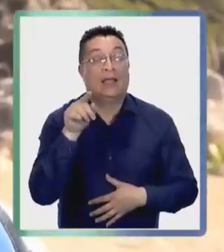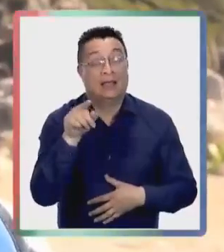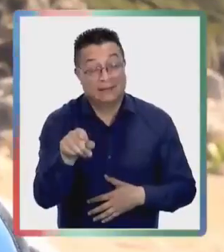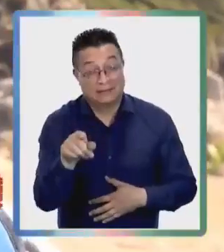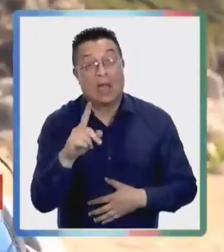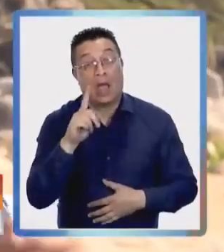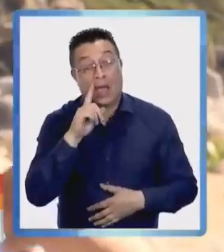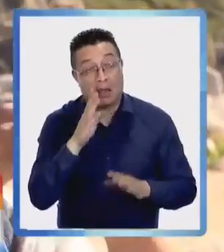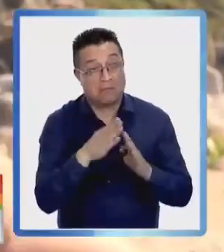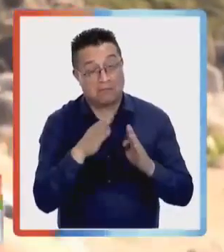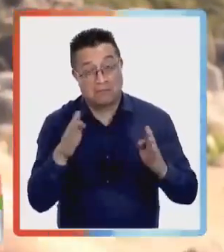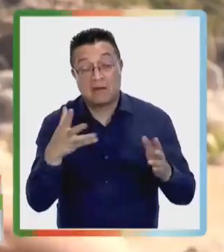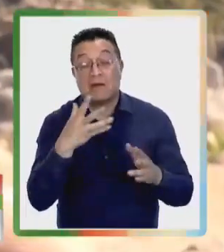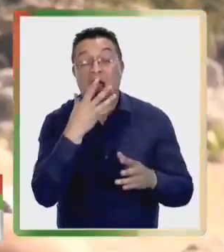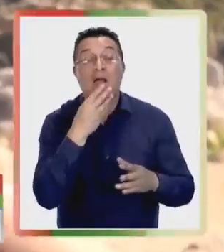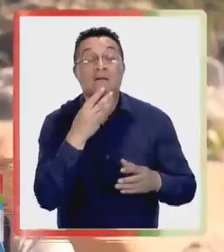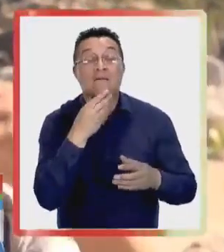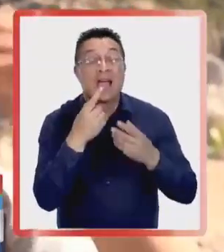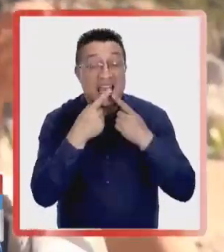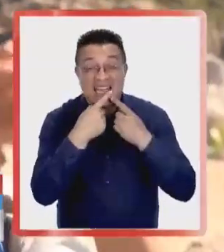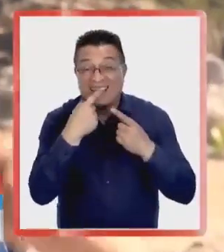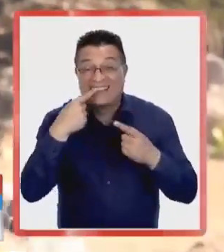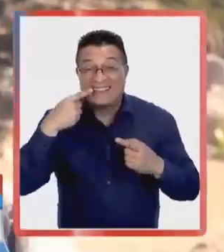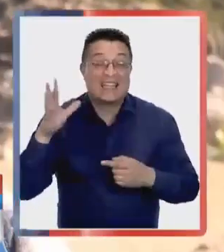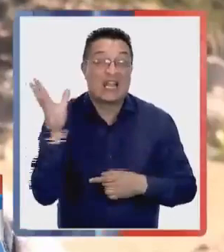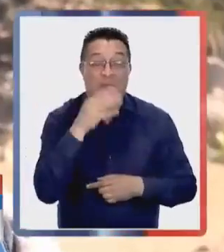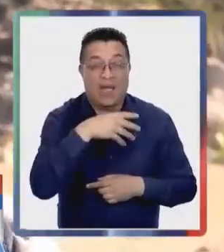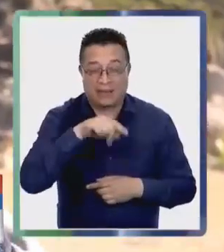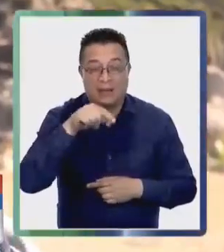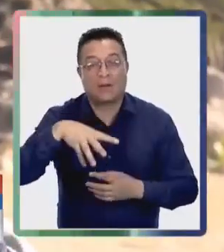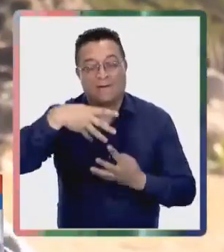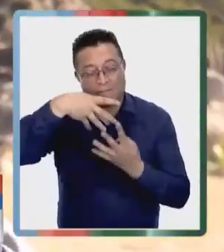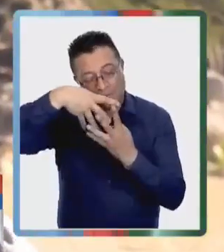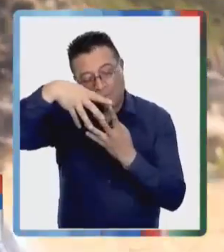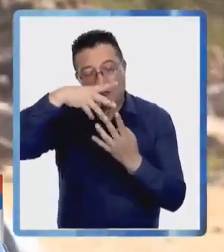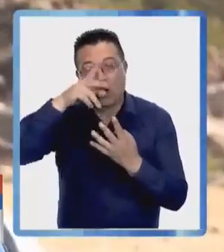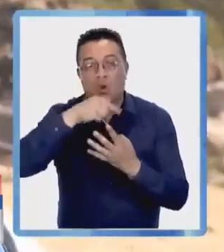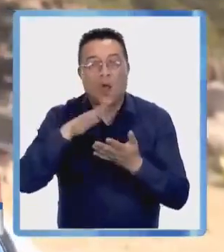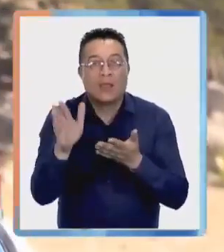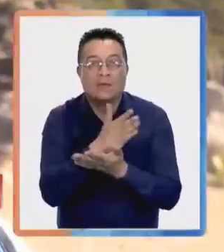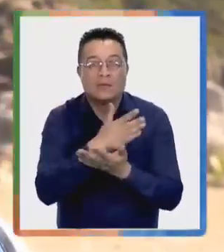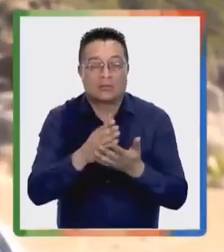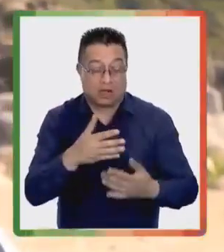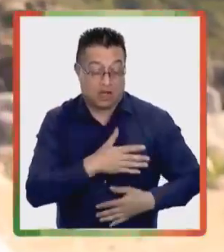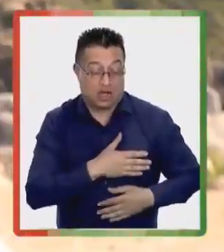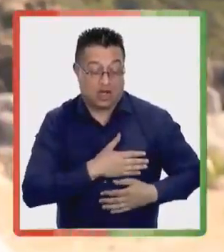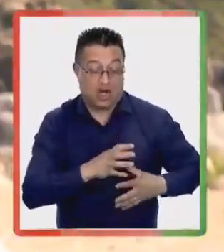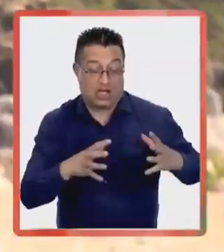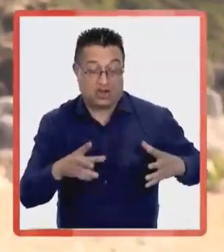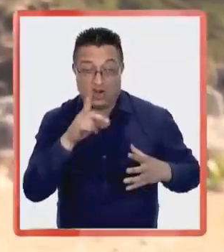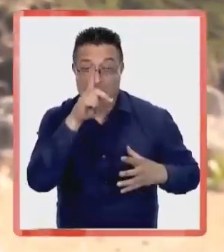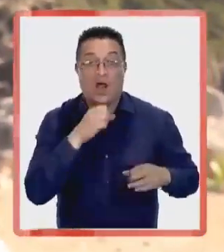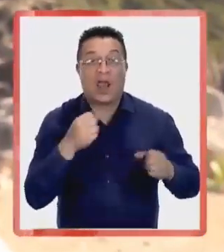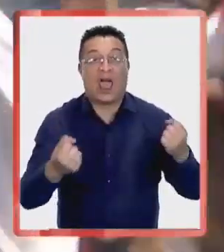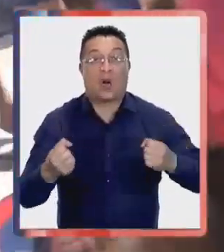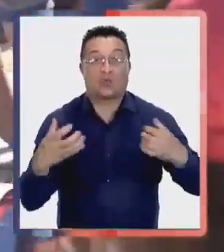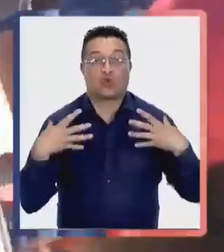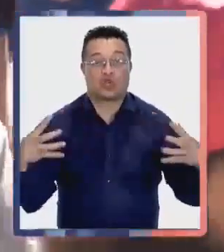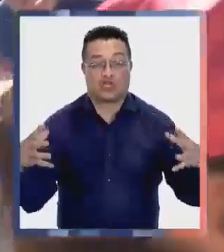tienen una barba, no tienen dientes, que son como colador. Que su corazón puede ser tan grande como un auto.